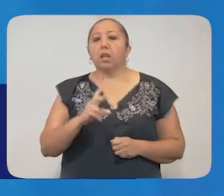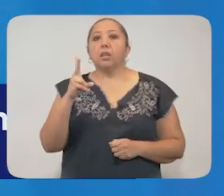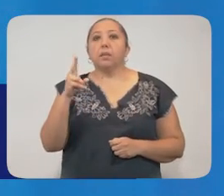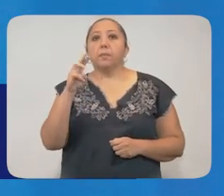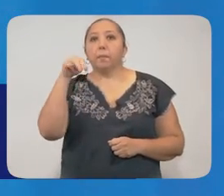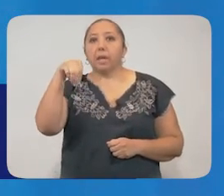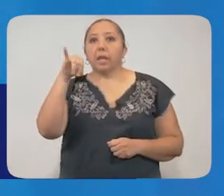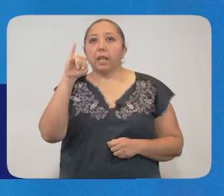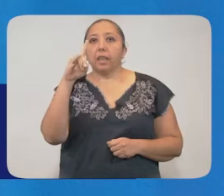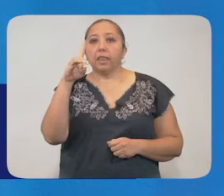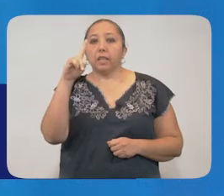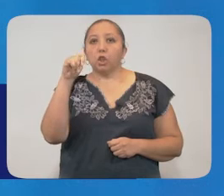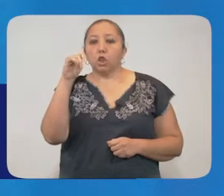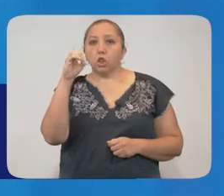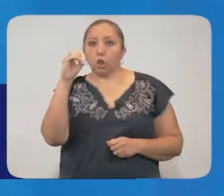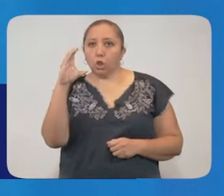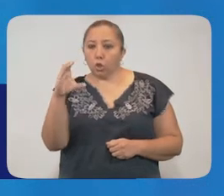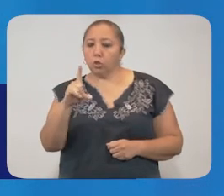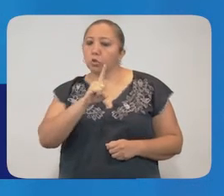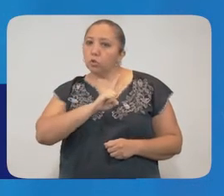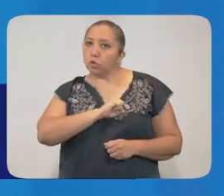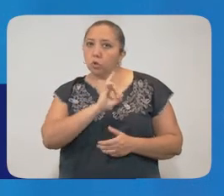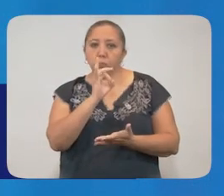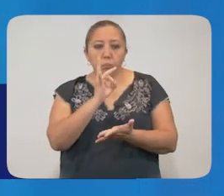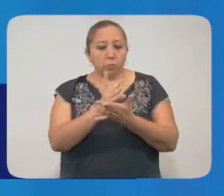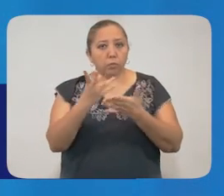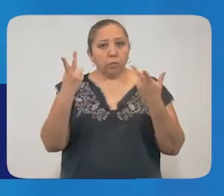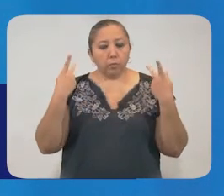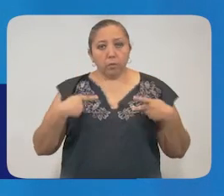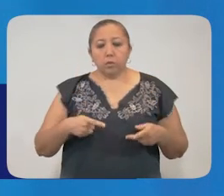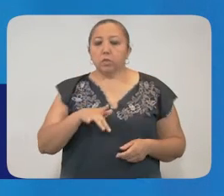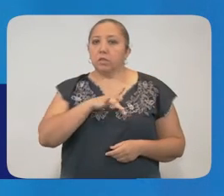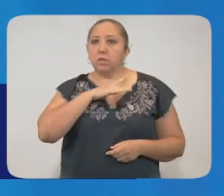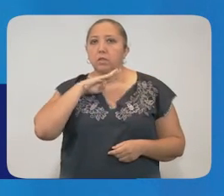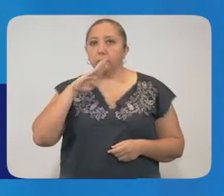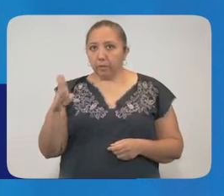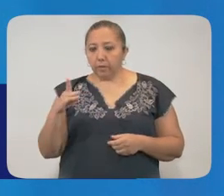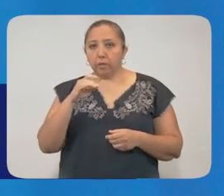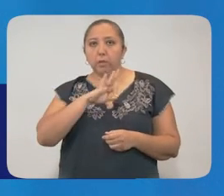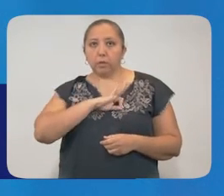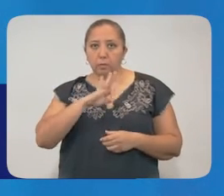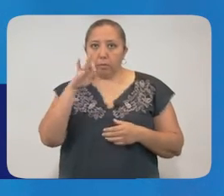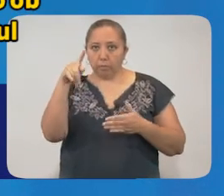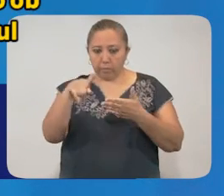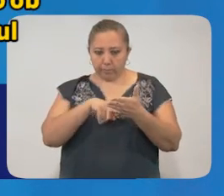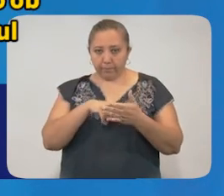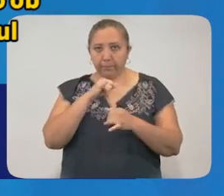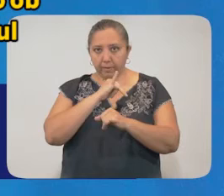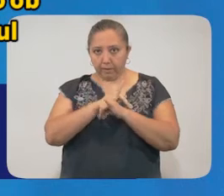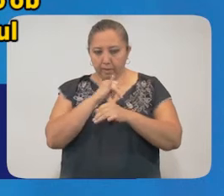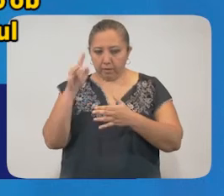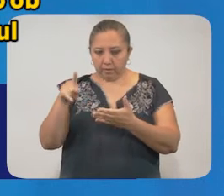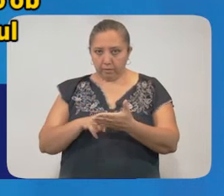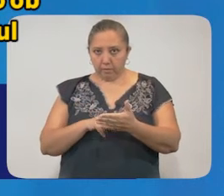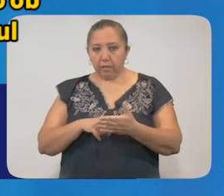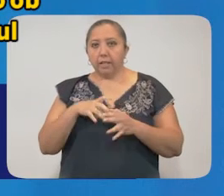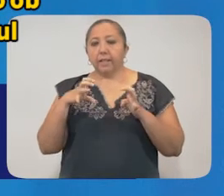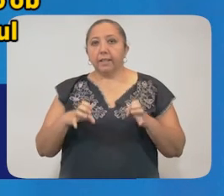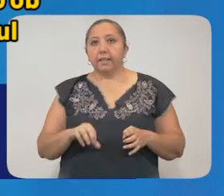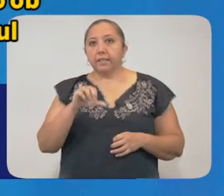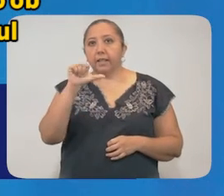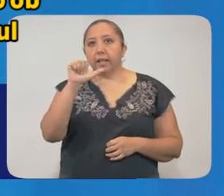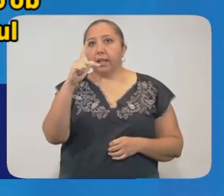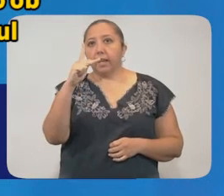aplicación Meditoc está diseñada para uso único y exclusivo de quienes presentan síntomas de coronavirus. Es gratis y se encuentra